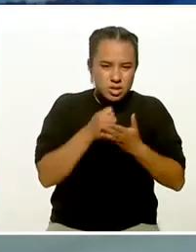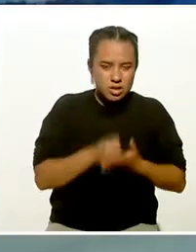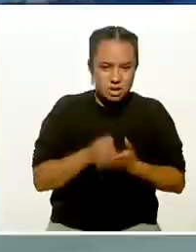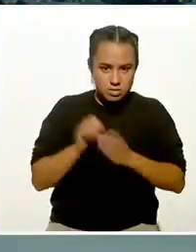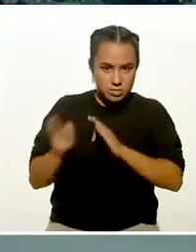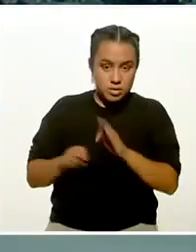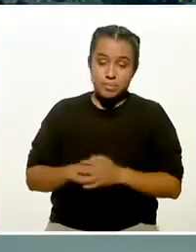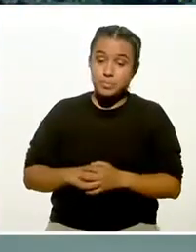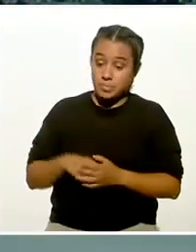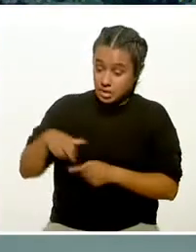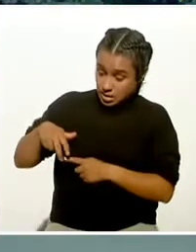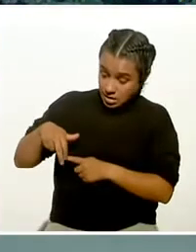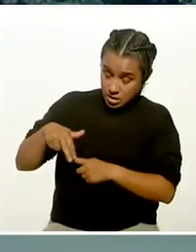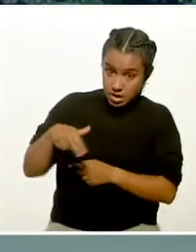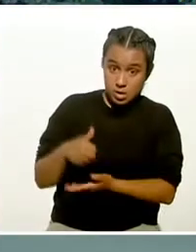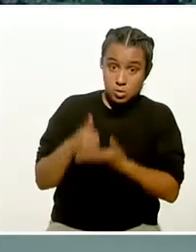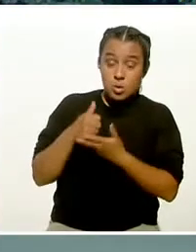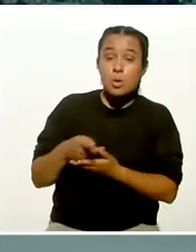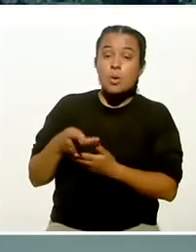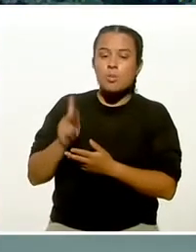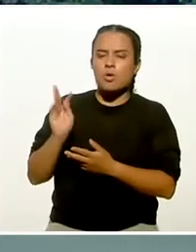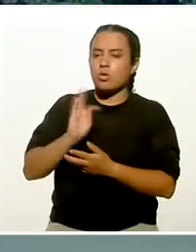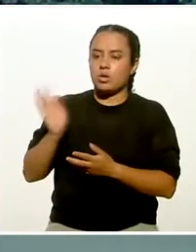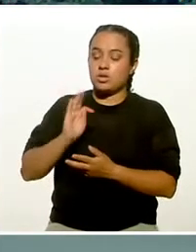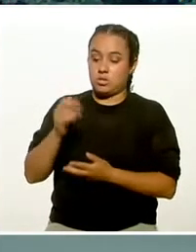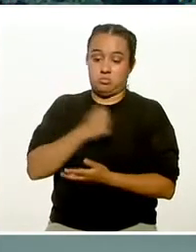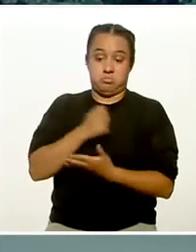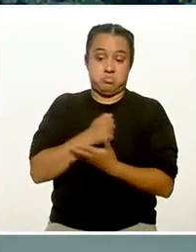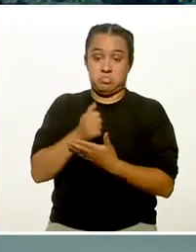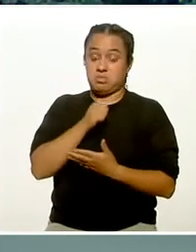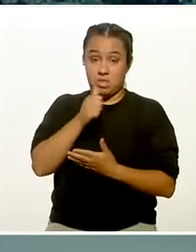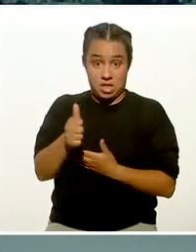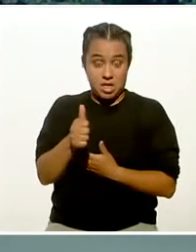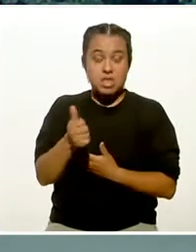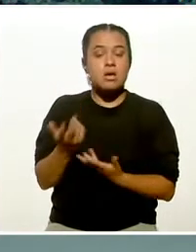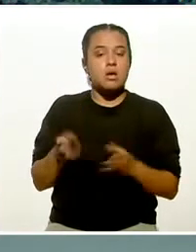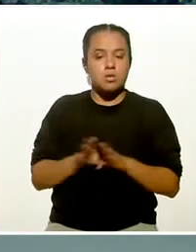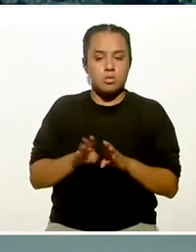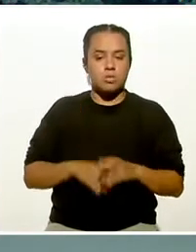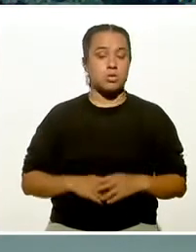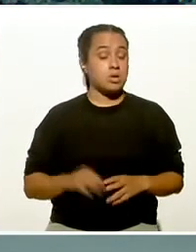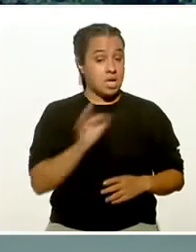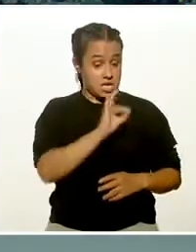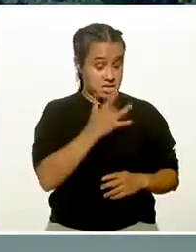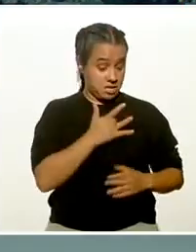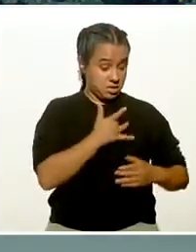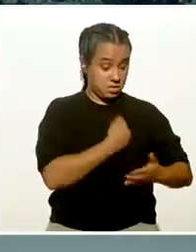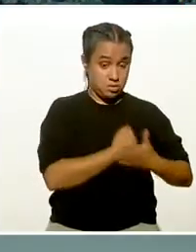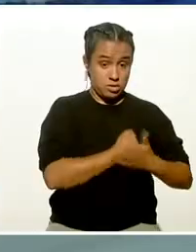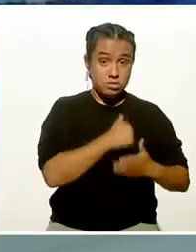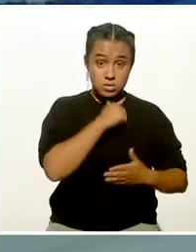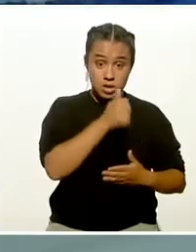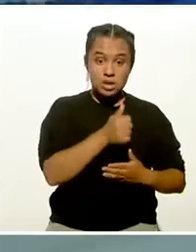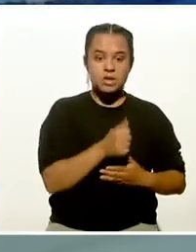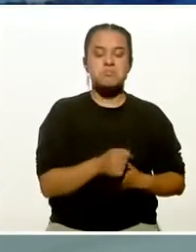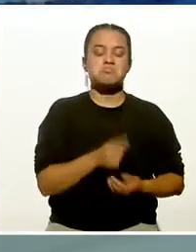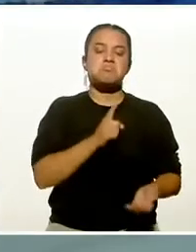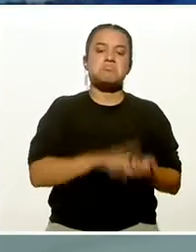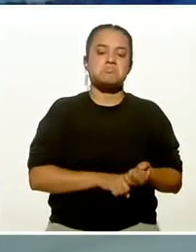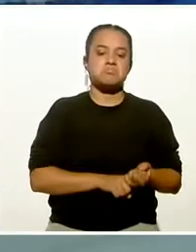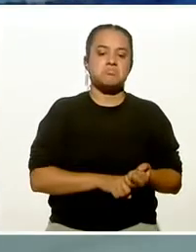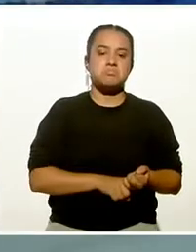¿Caminar ayuda, pero si no se sube la frecuencia cardíaca? Si no se sube la frecuencia cardíaca, quiere decir que no estoy,